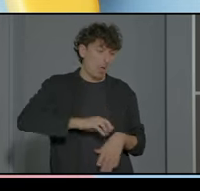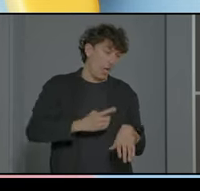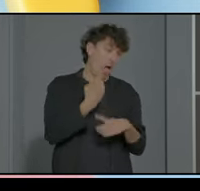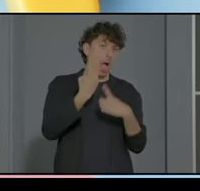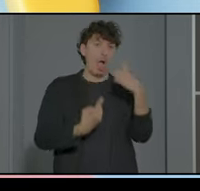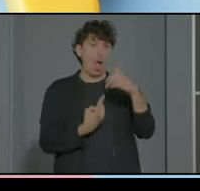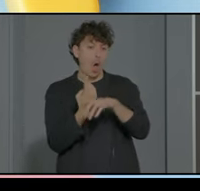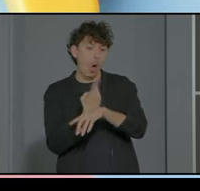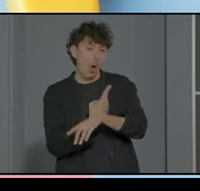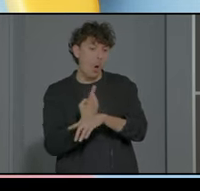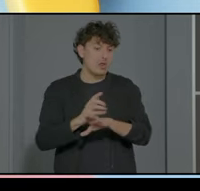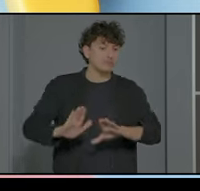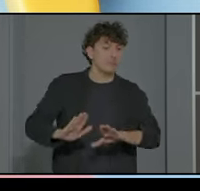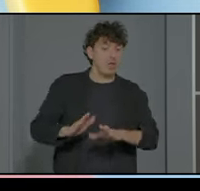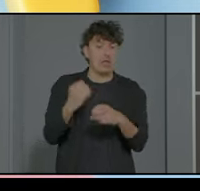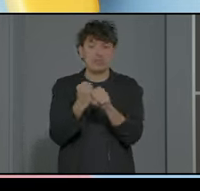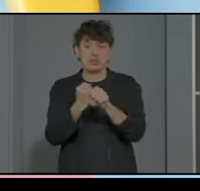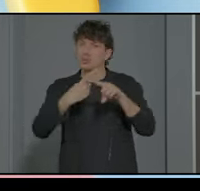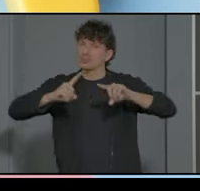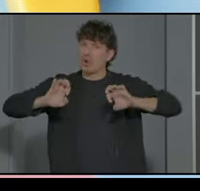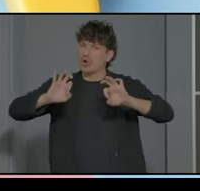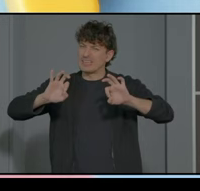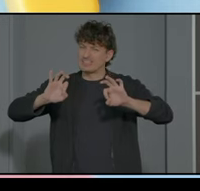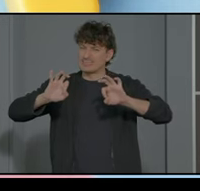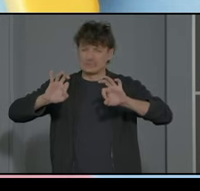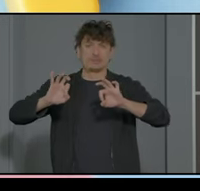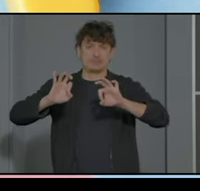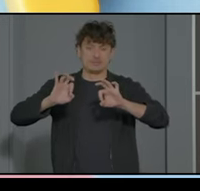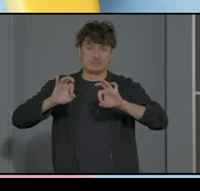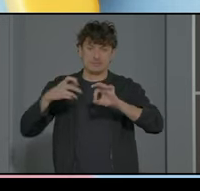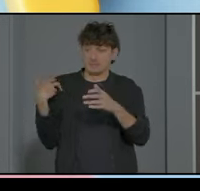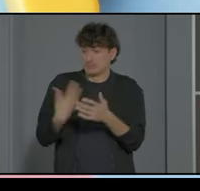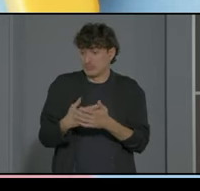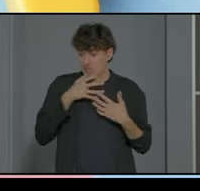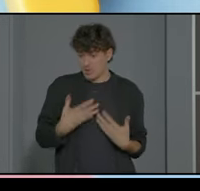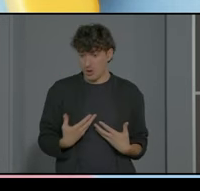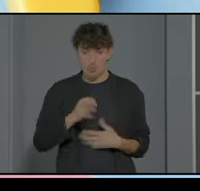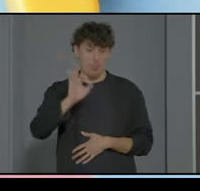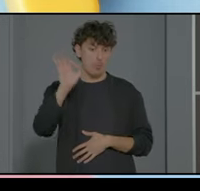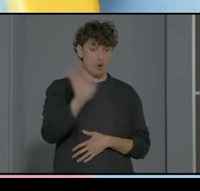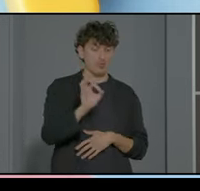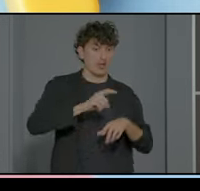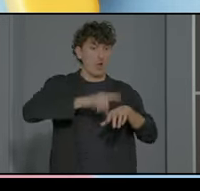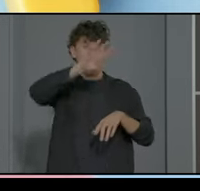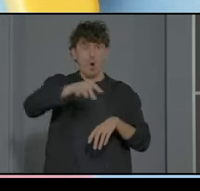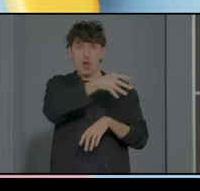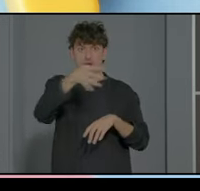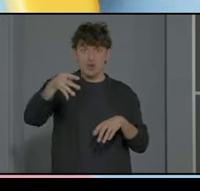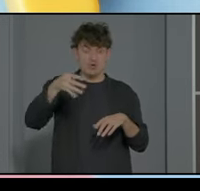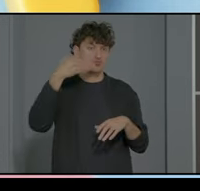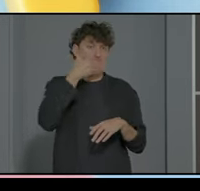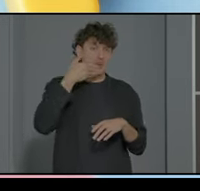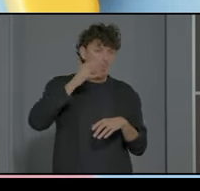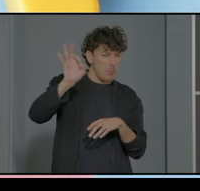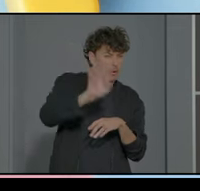trabajando cosas muy concretas y hasta como veremos ahora un porcentaje de la jornada escolar tiene que estar con su grupo iguales lo